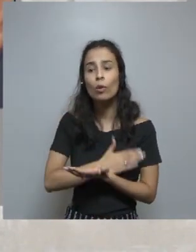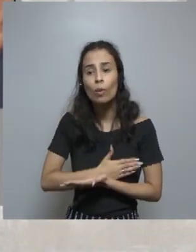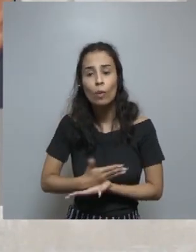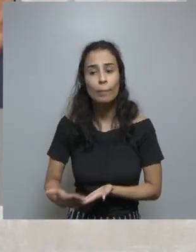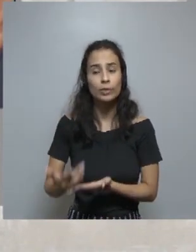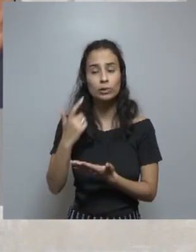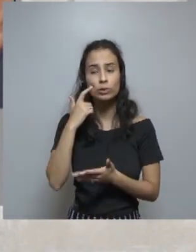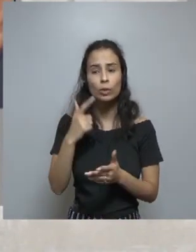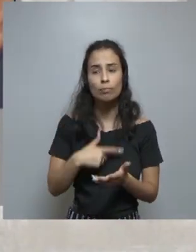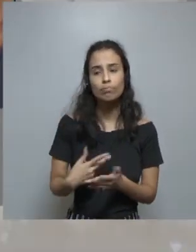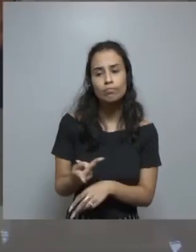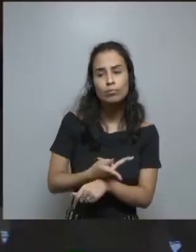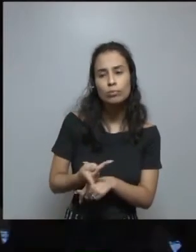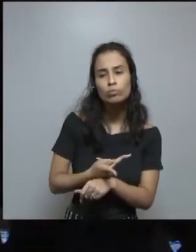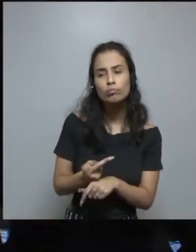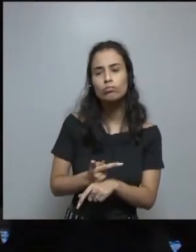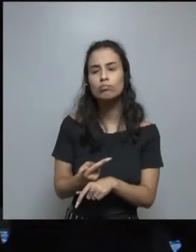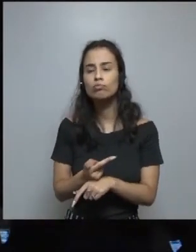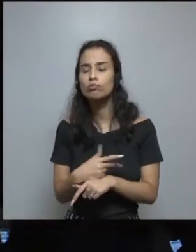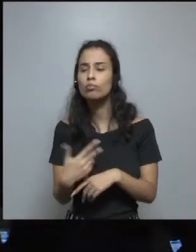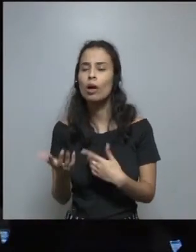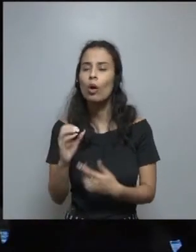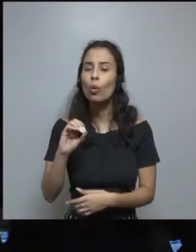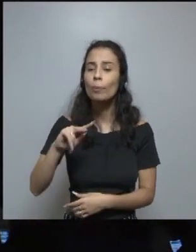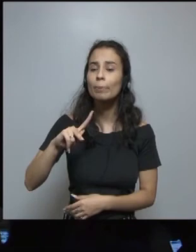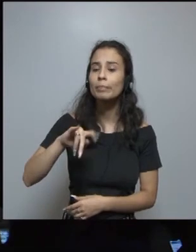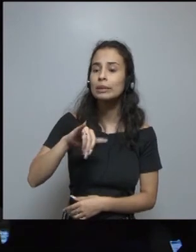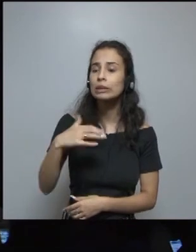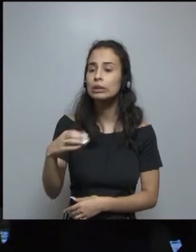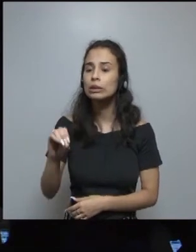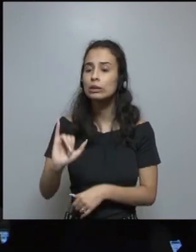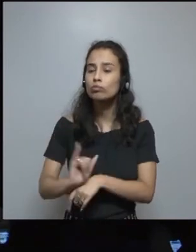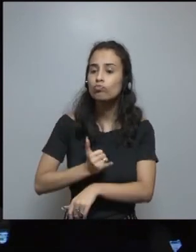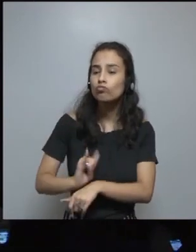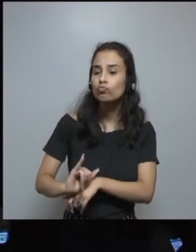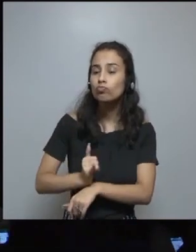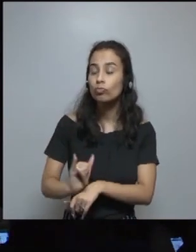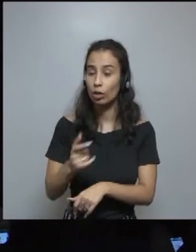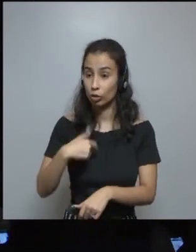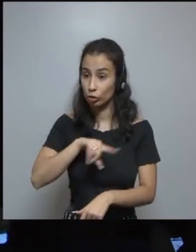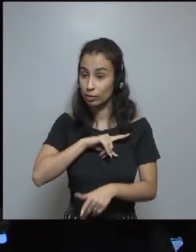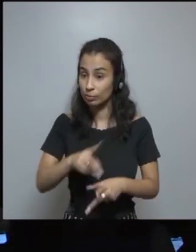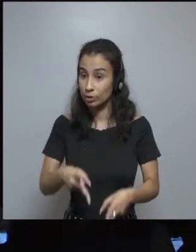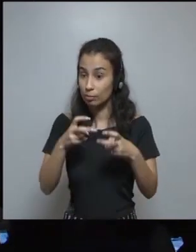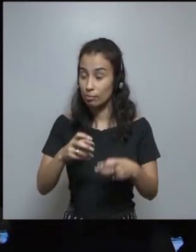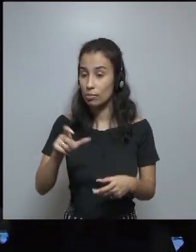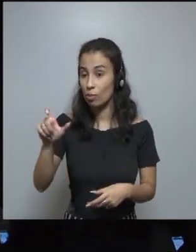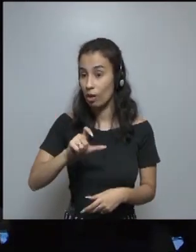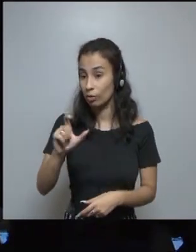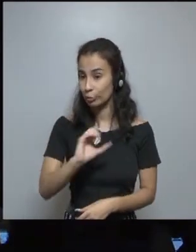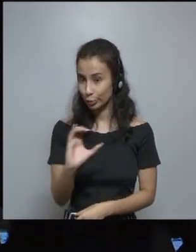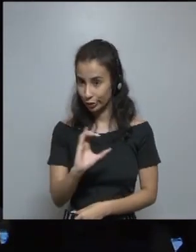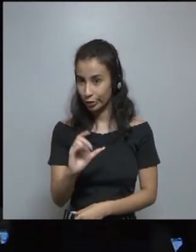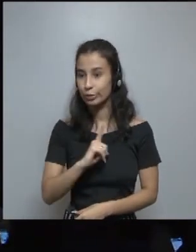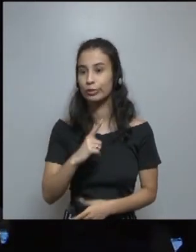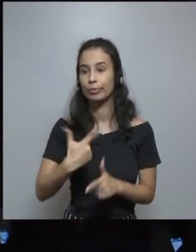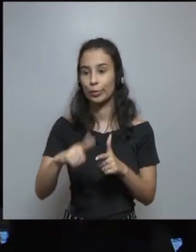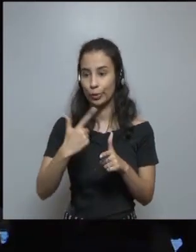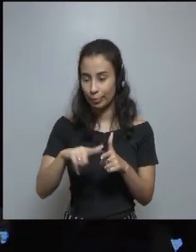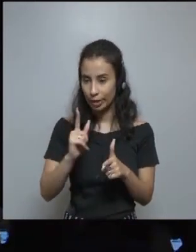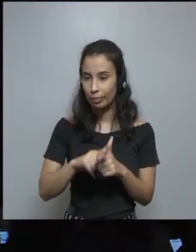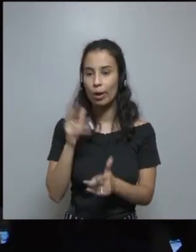entre diferentes opciones de mercado, vimos que la tarjeta de crédito tenía un problema específico.